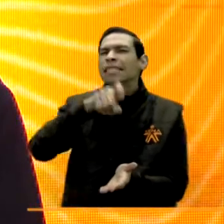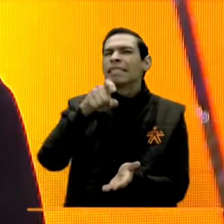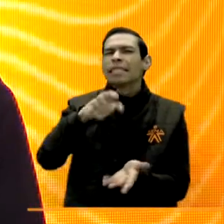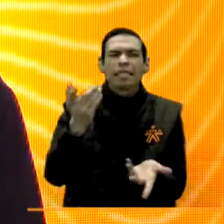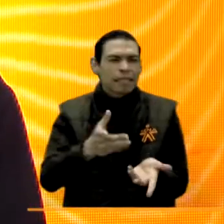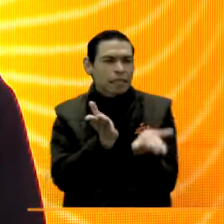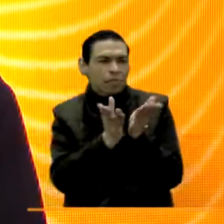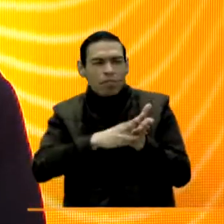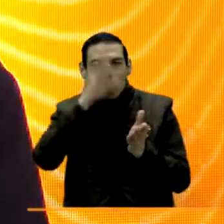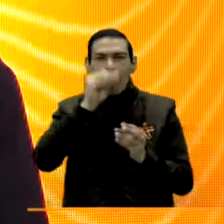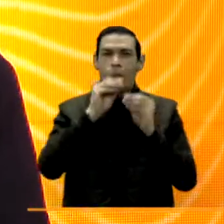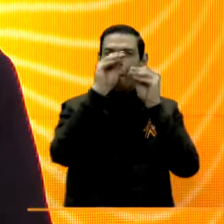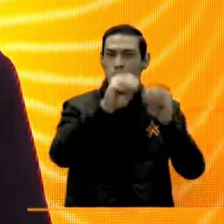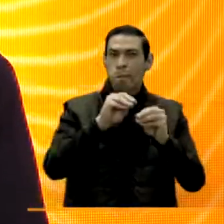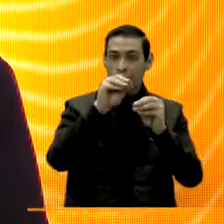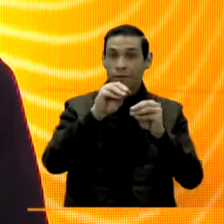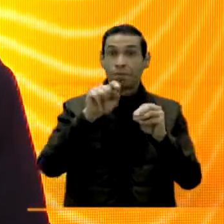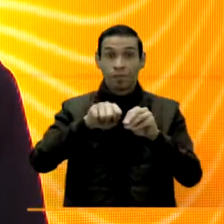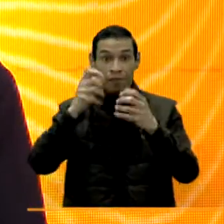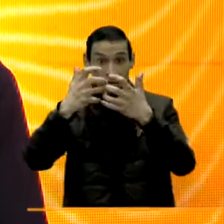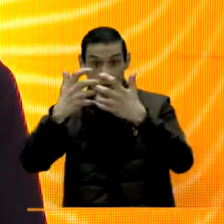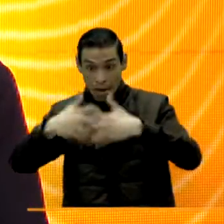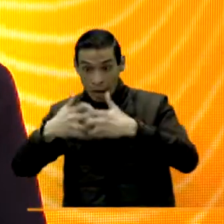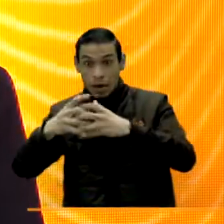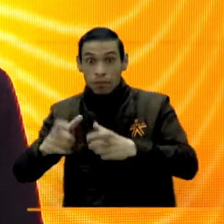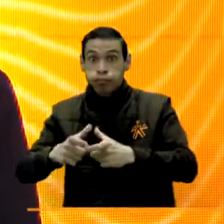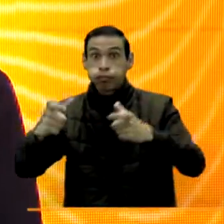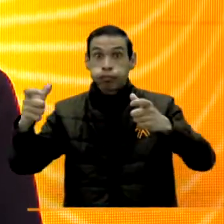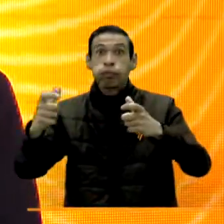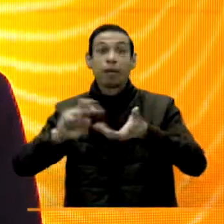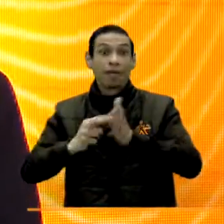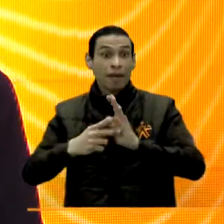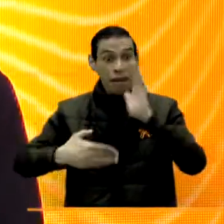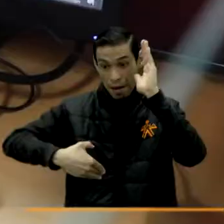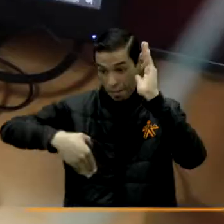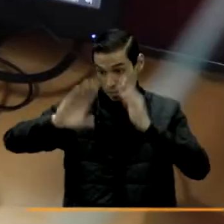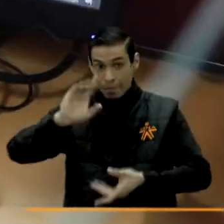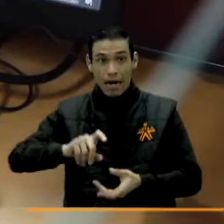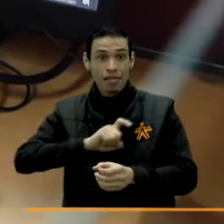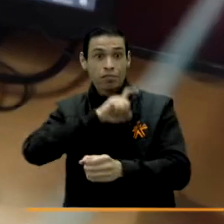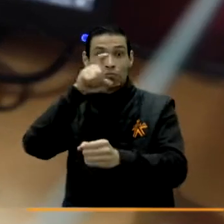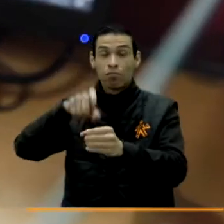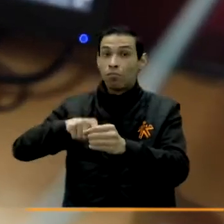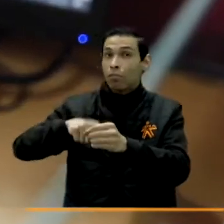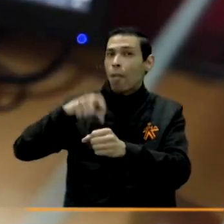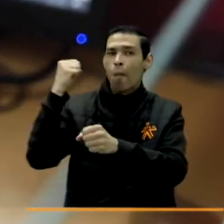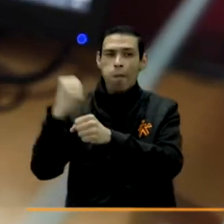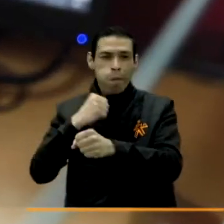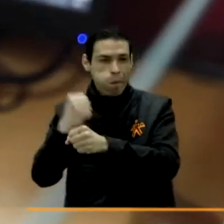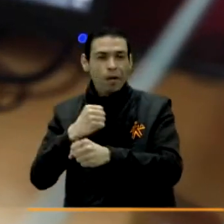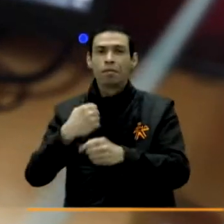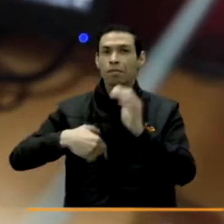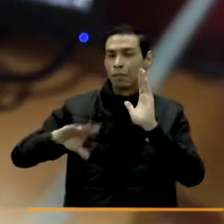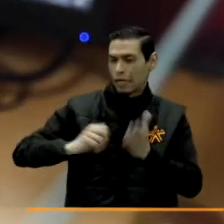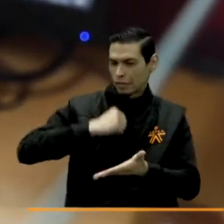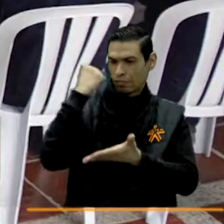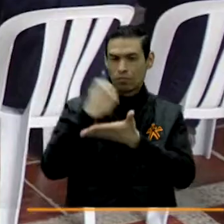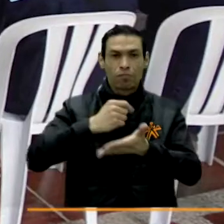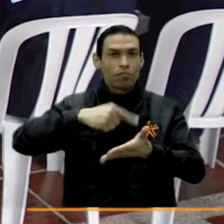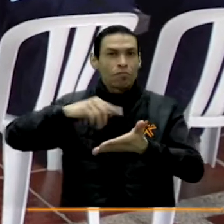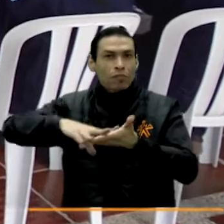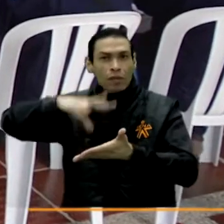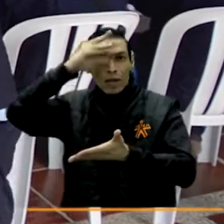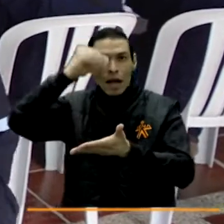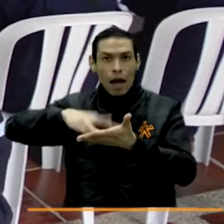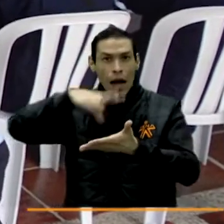necesidades de formación. Las empresas VIP son las que mayor contratación tienen, mayor número de aprendices, mayor número de contratos